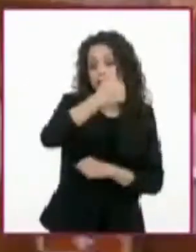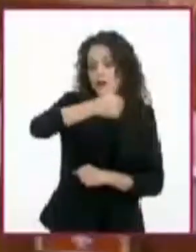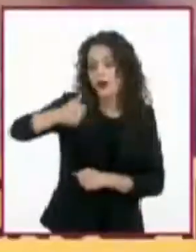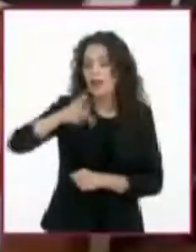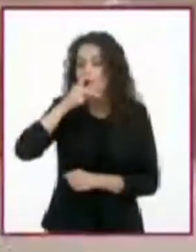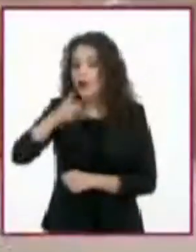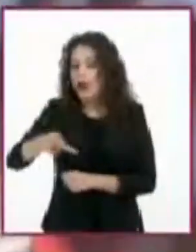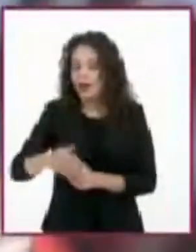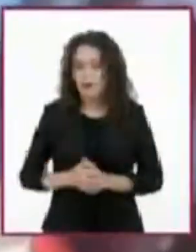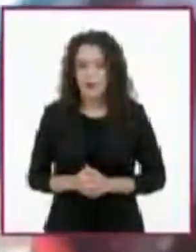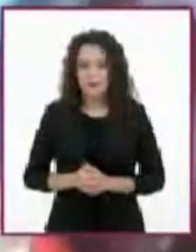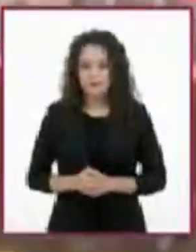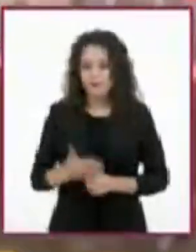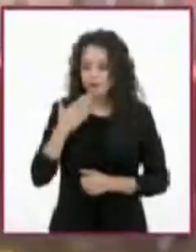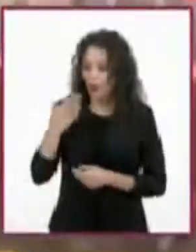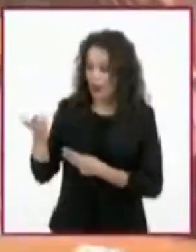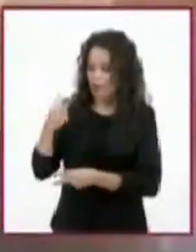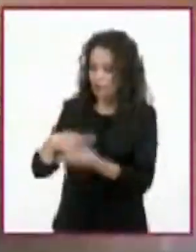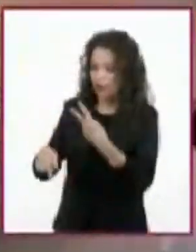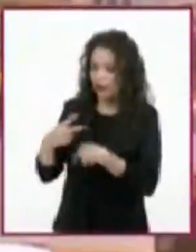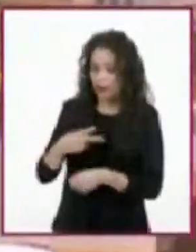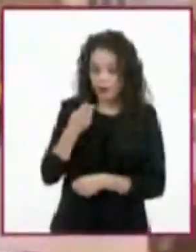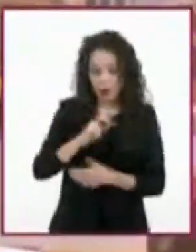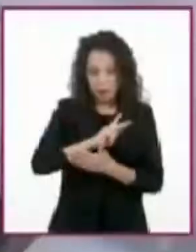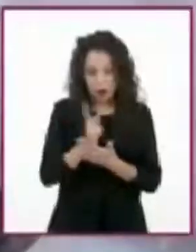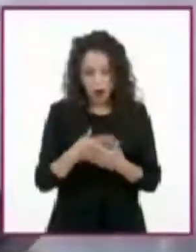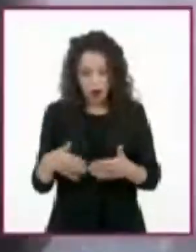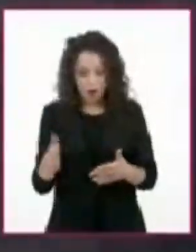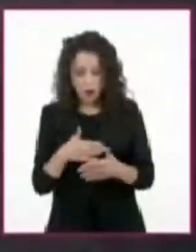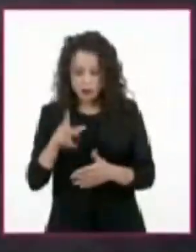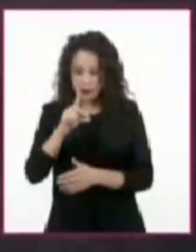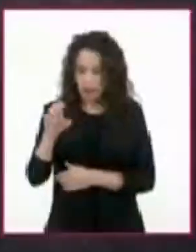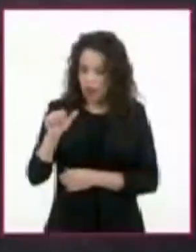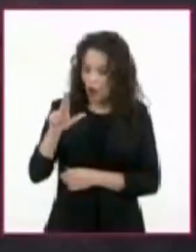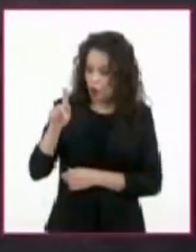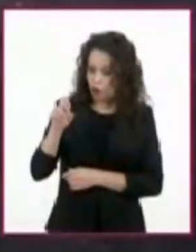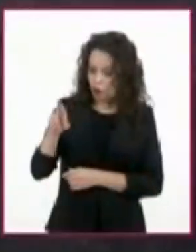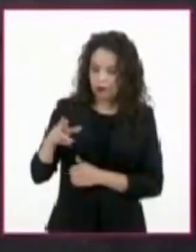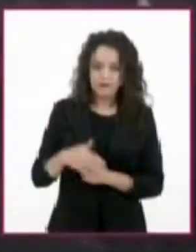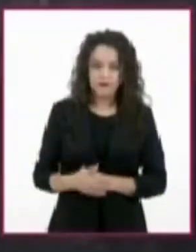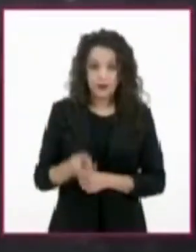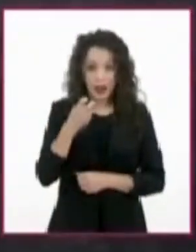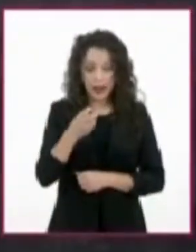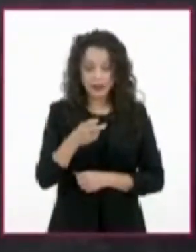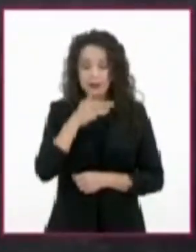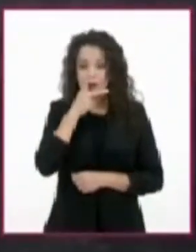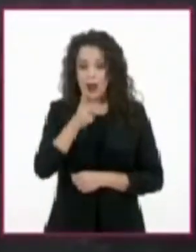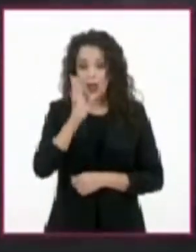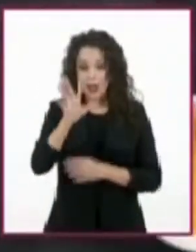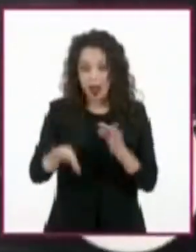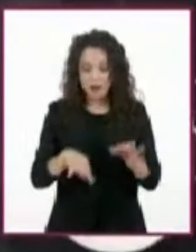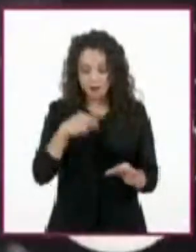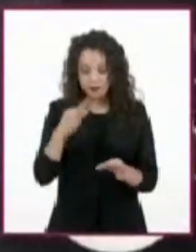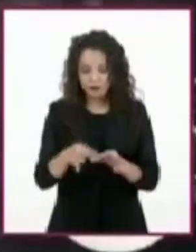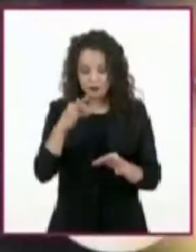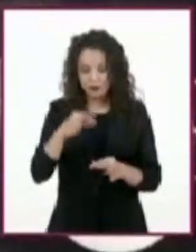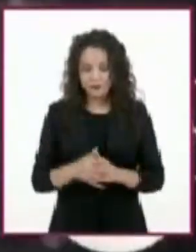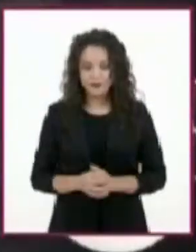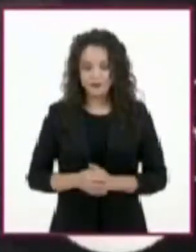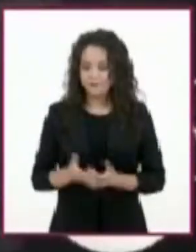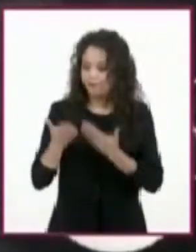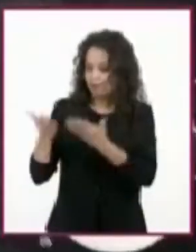Bienvenidos a su programa Cocina de Autor. En su sección favorita, Esta Palabra Ya Se Coció, queda con ustedes